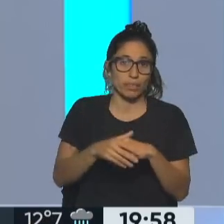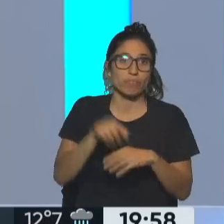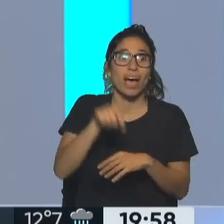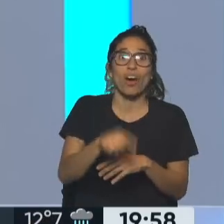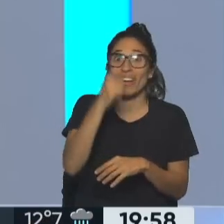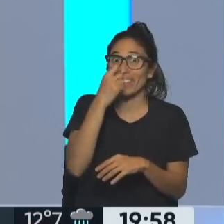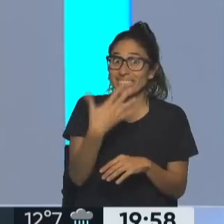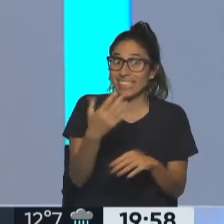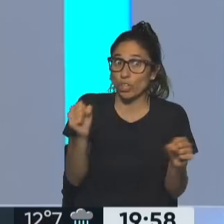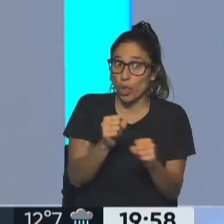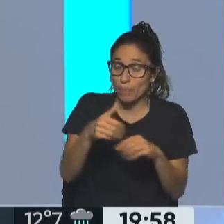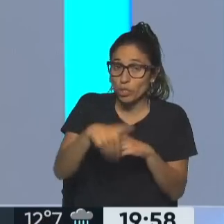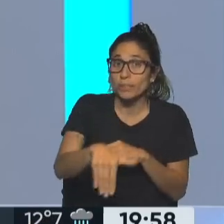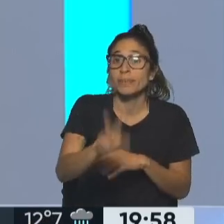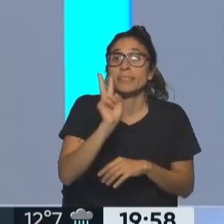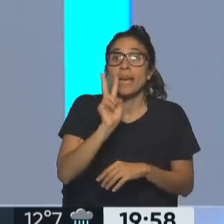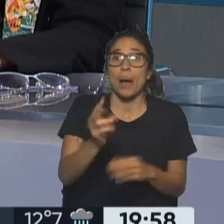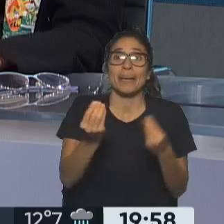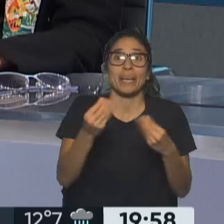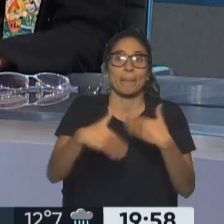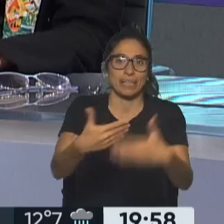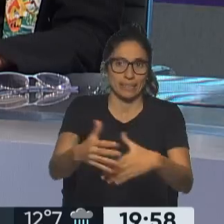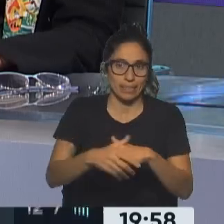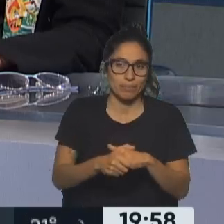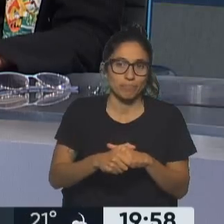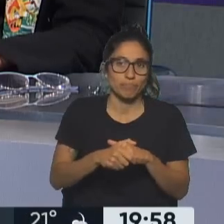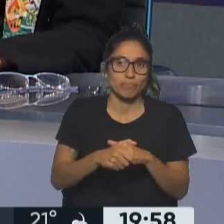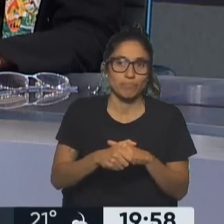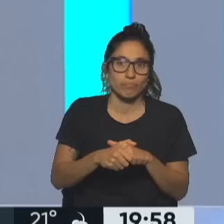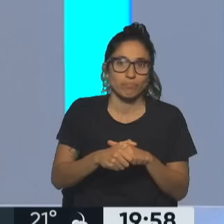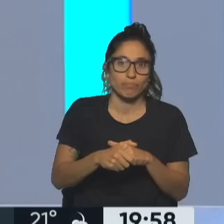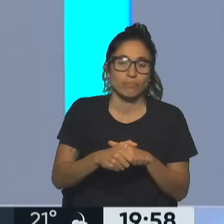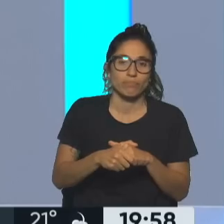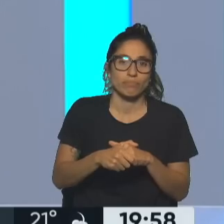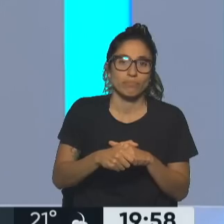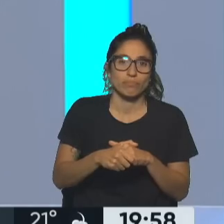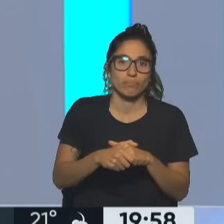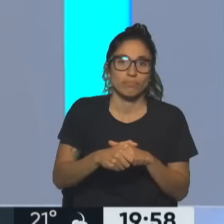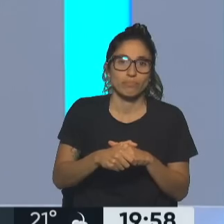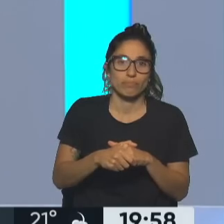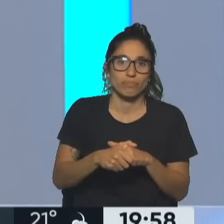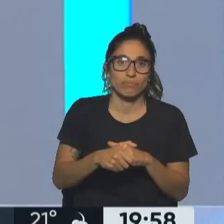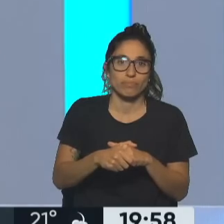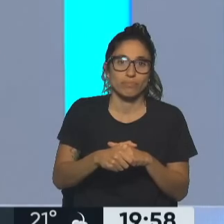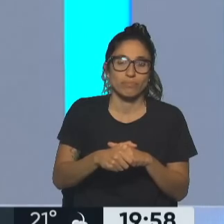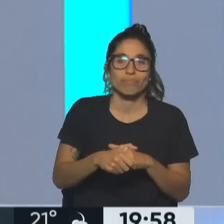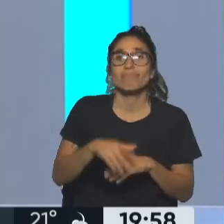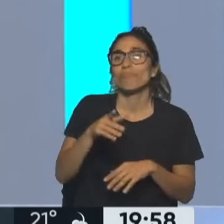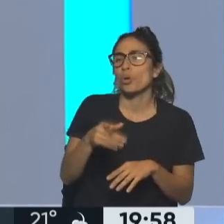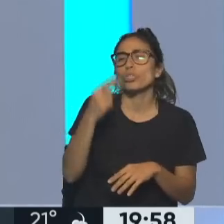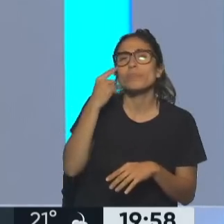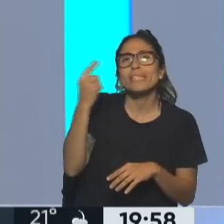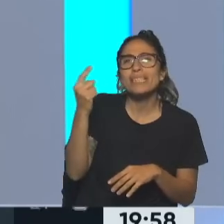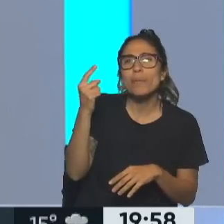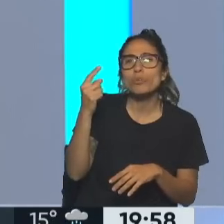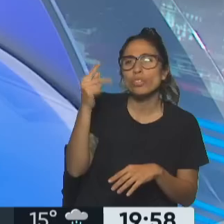también estamos cumpliendo 20 años de Néstor el 25 de mayo y hay que recuperar, a mí me tocó ser ministro justo ese 25 de mayo. Néstor tenía una mirada de